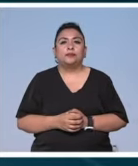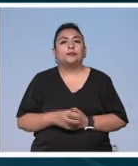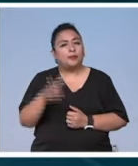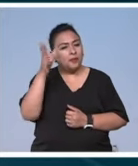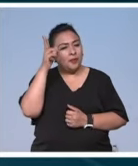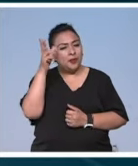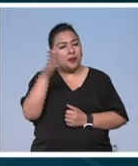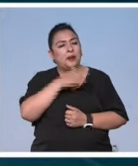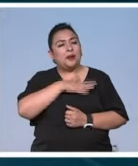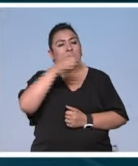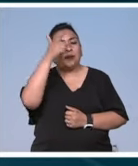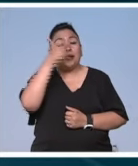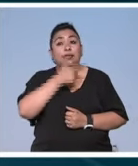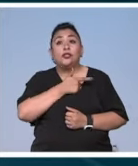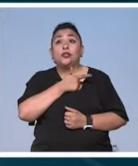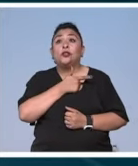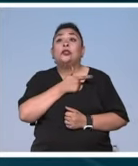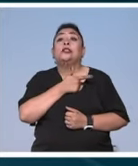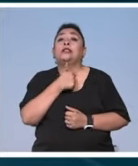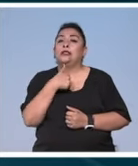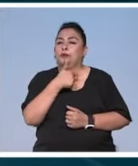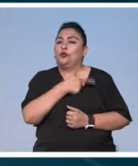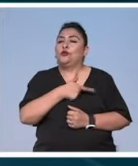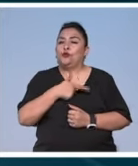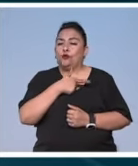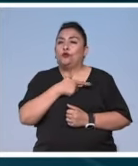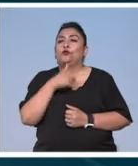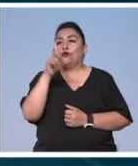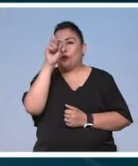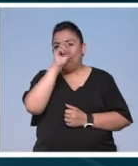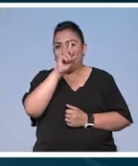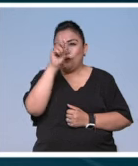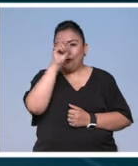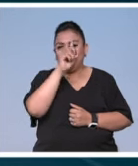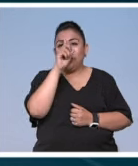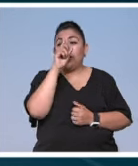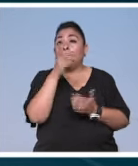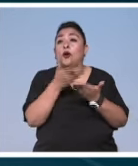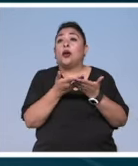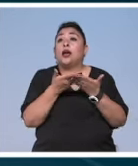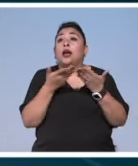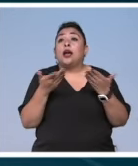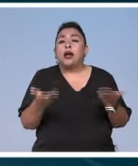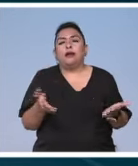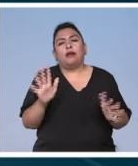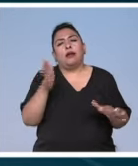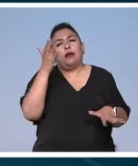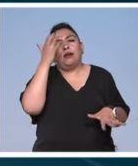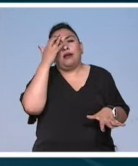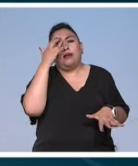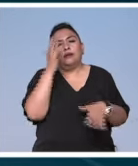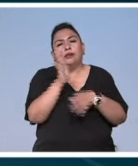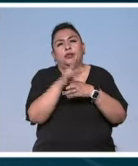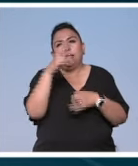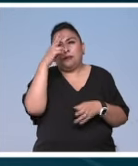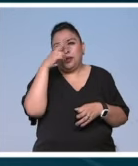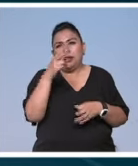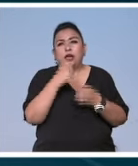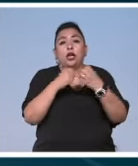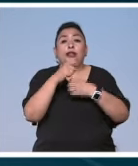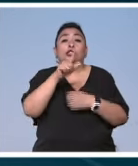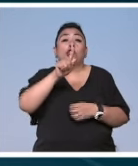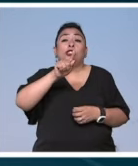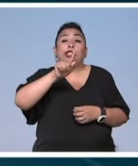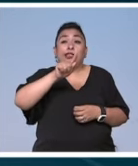hola que tal buenas noches me da mucho gusto recomendar esta ocasión un clásico del cine mexicano de los 70